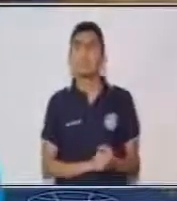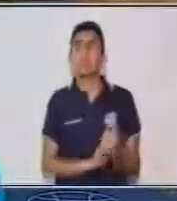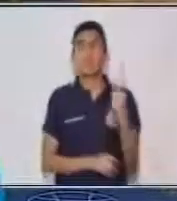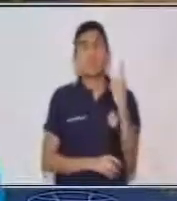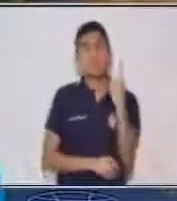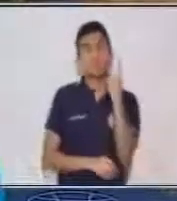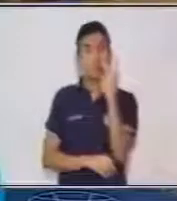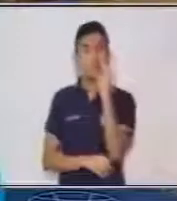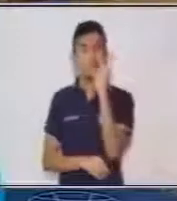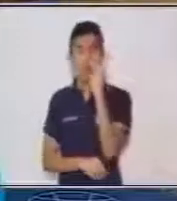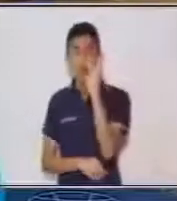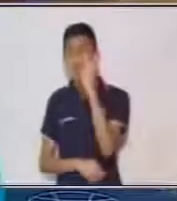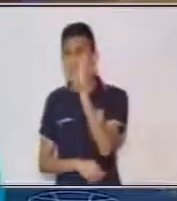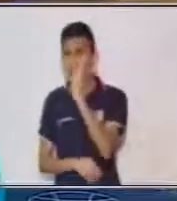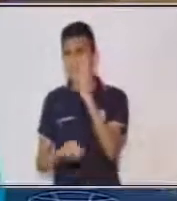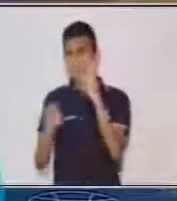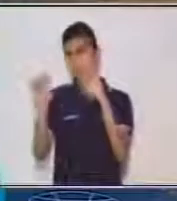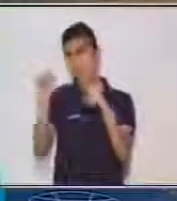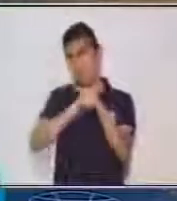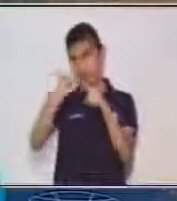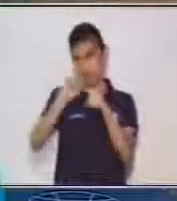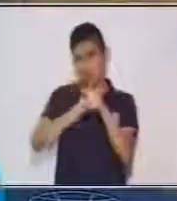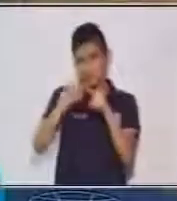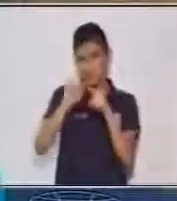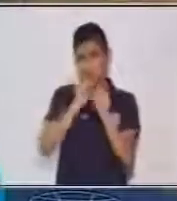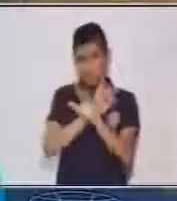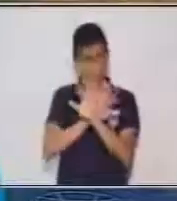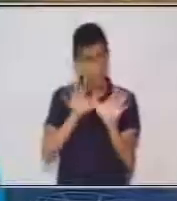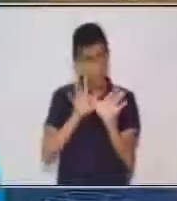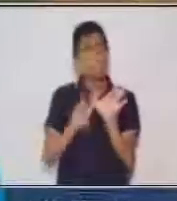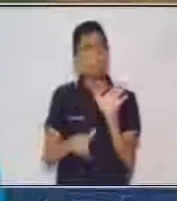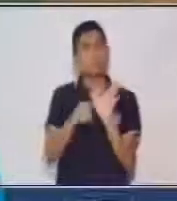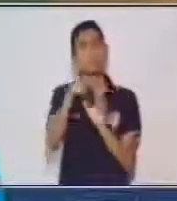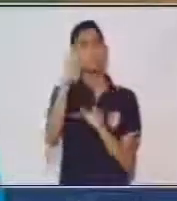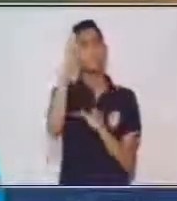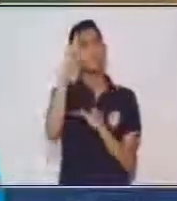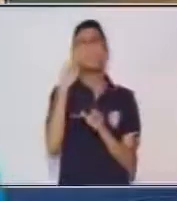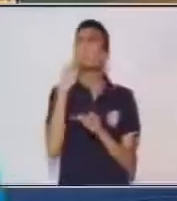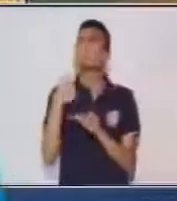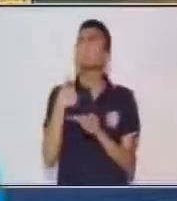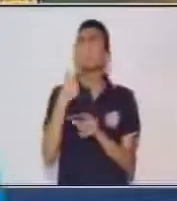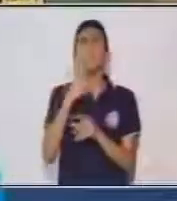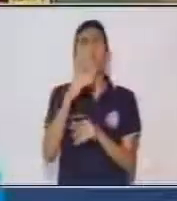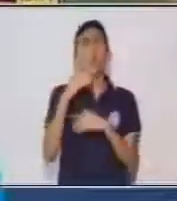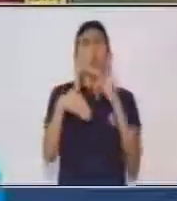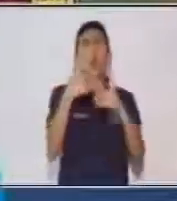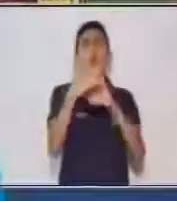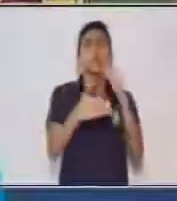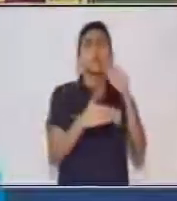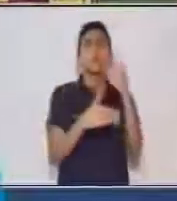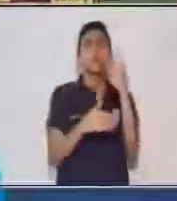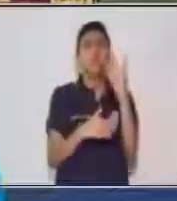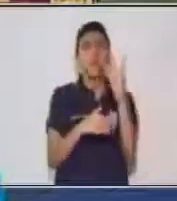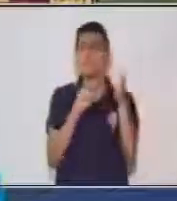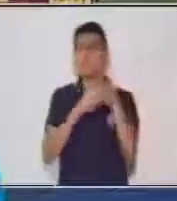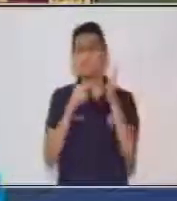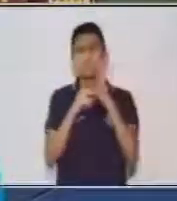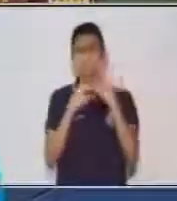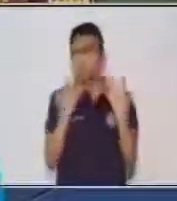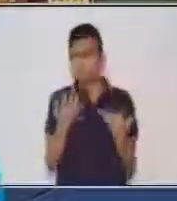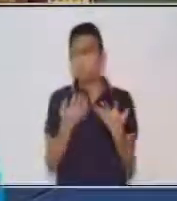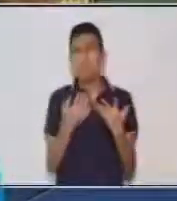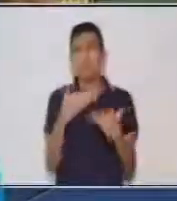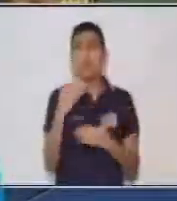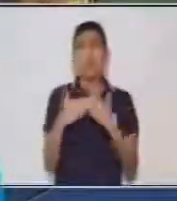3 ejercicios. Luego, nosotros nos dicen que es una constante del 3. Y esa